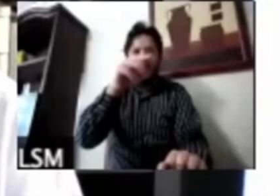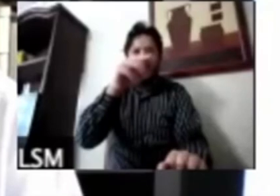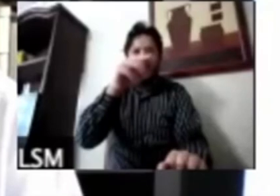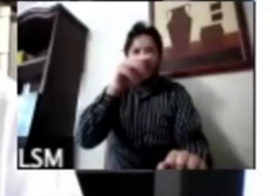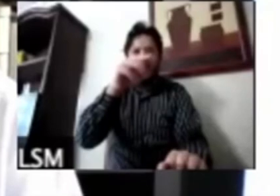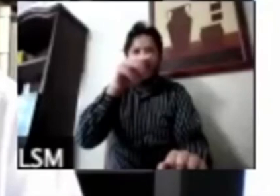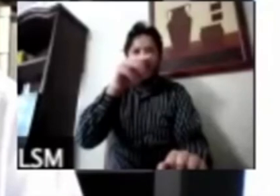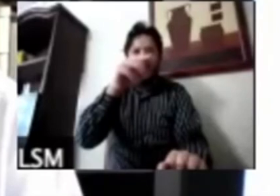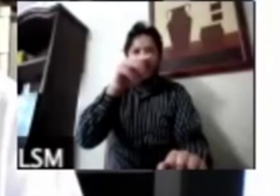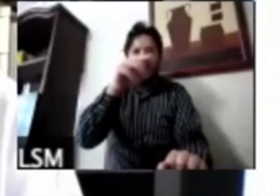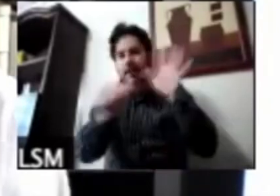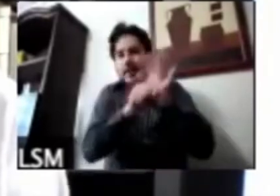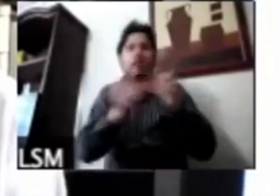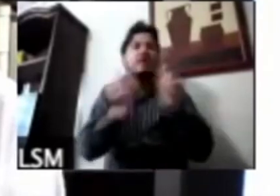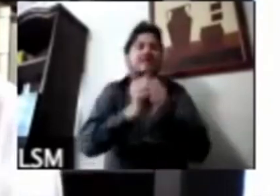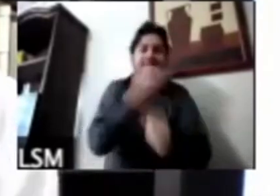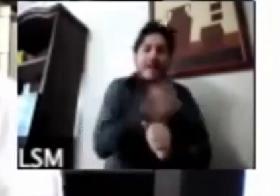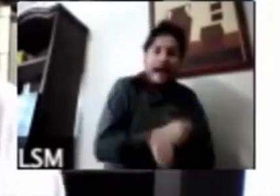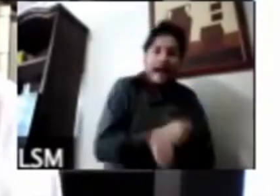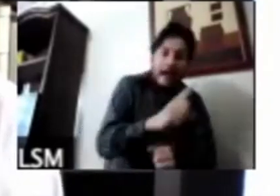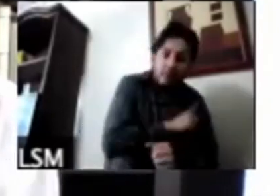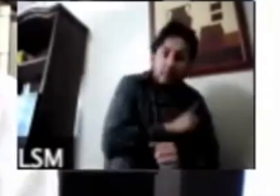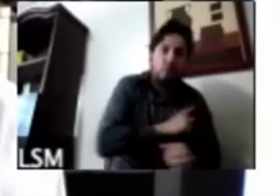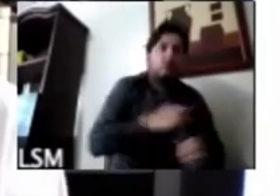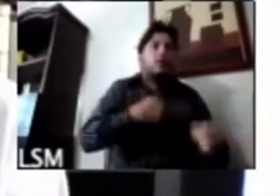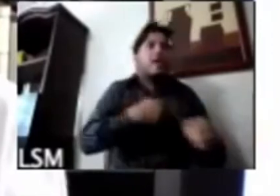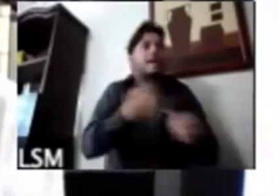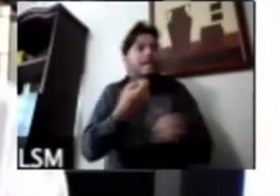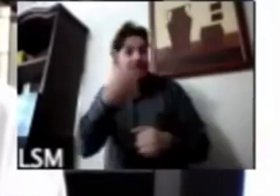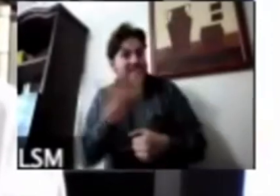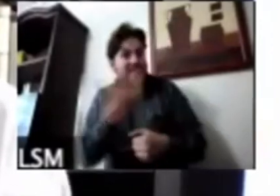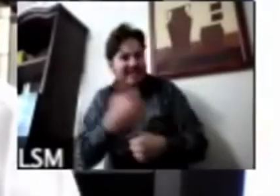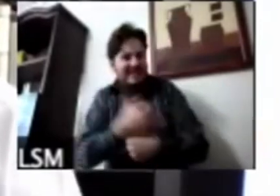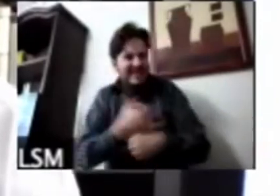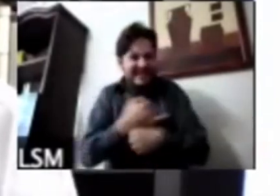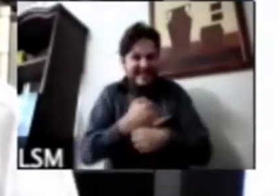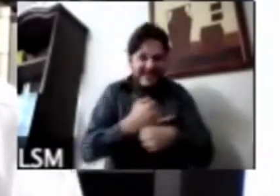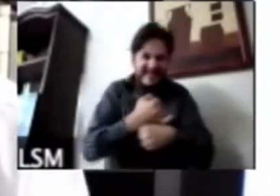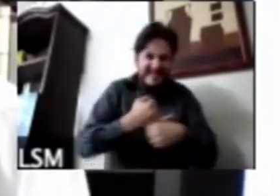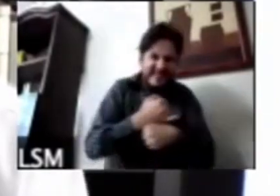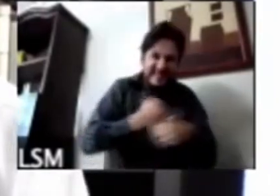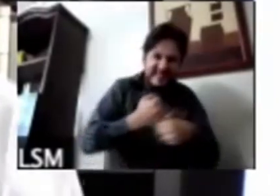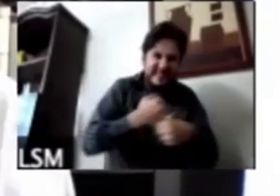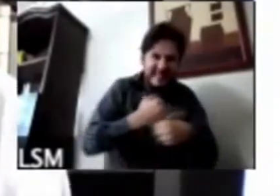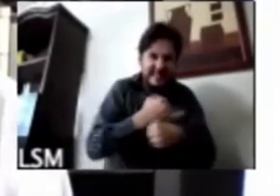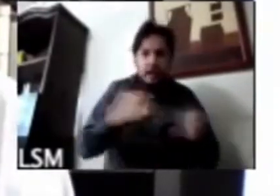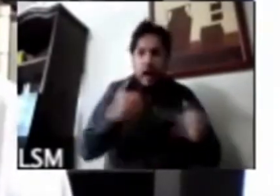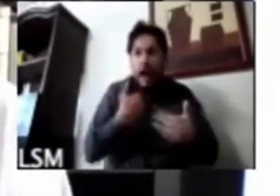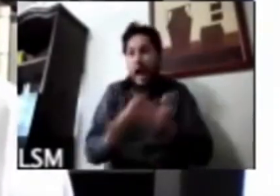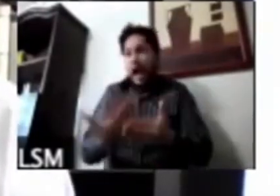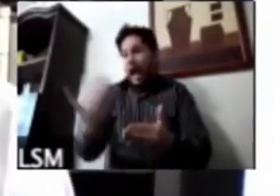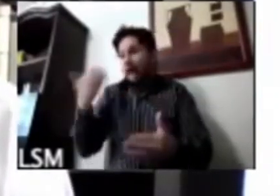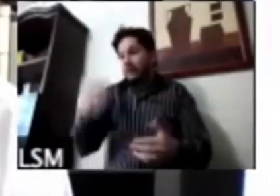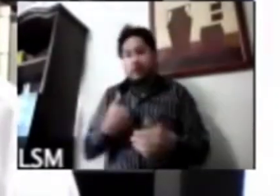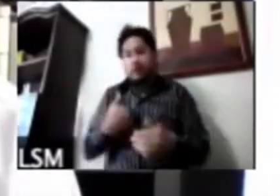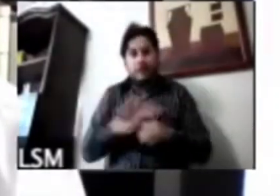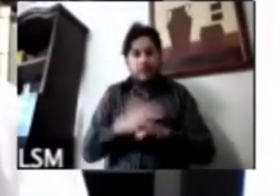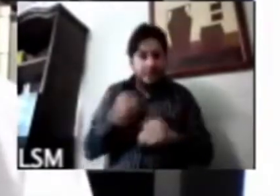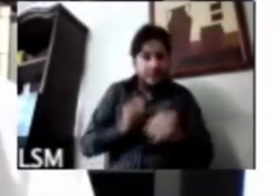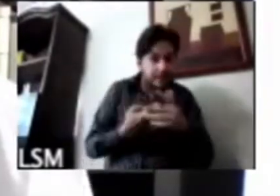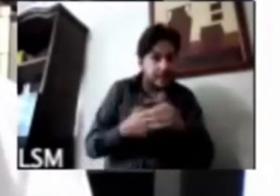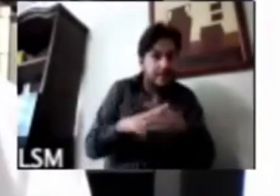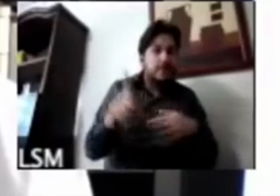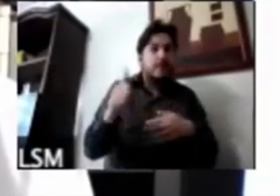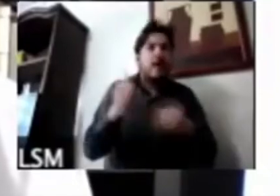sistema de salud las primeras encuestas que me tocó hacer antes de que empezáramos a subir de